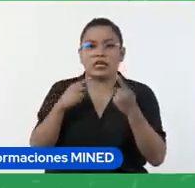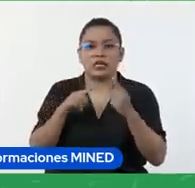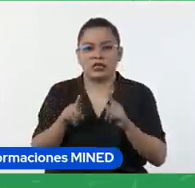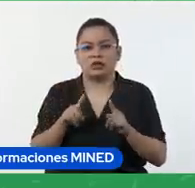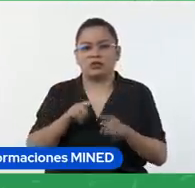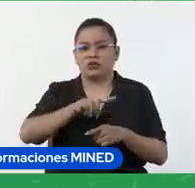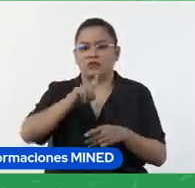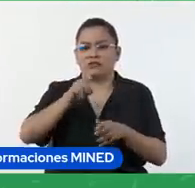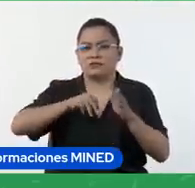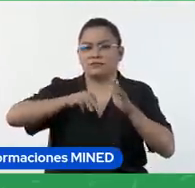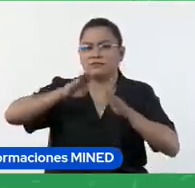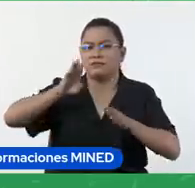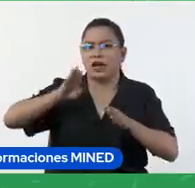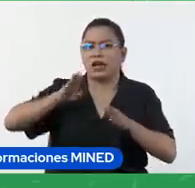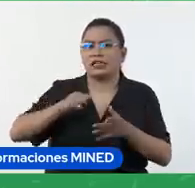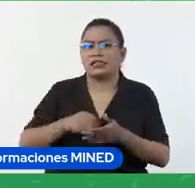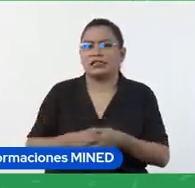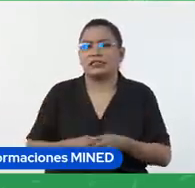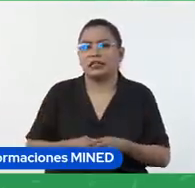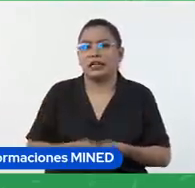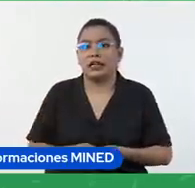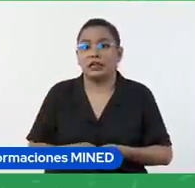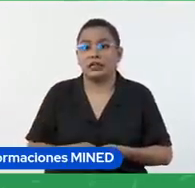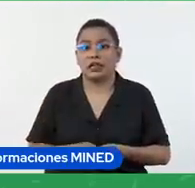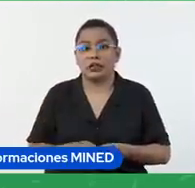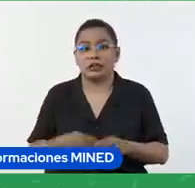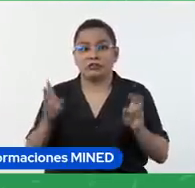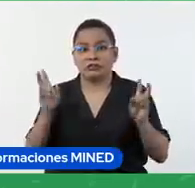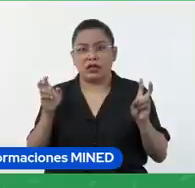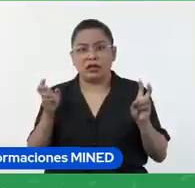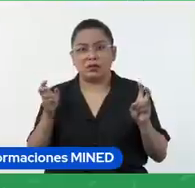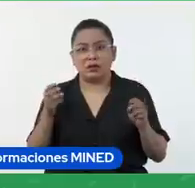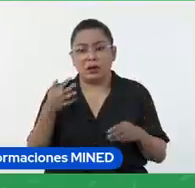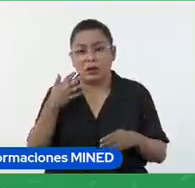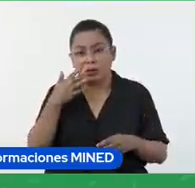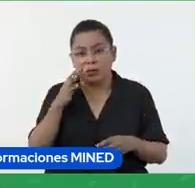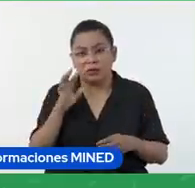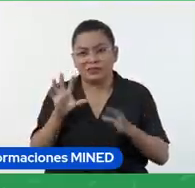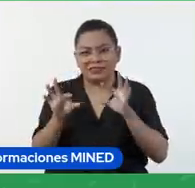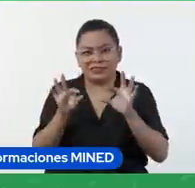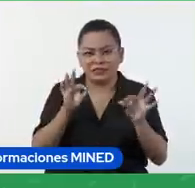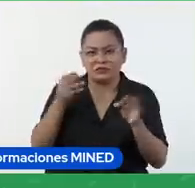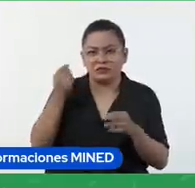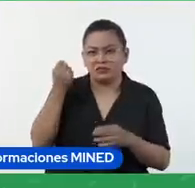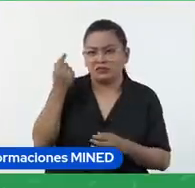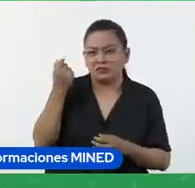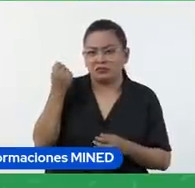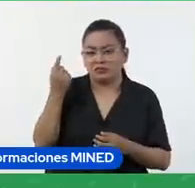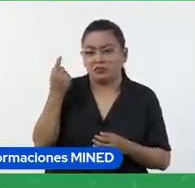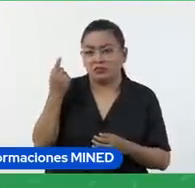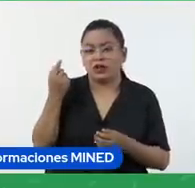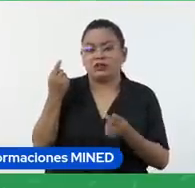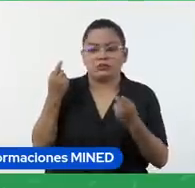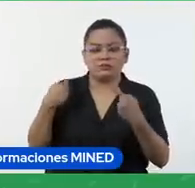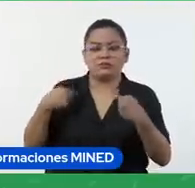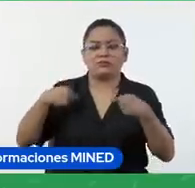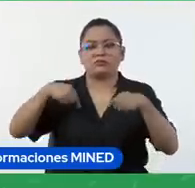va mucho más allá de lo que estamos viendo y veo que sí, hay cierta comprensión y podemos continuar.